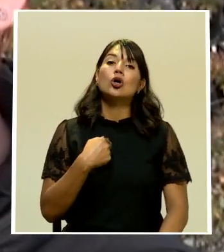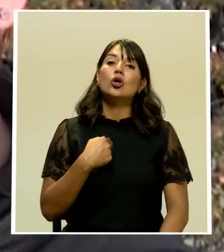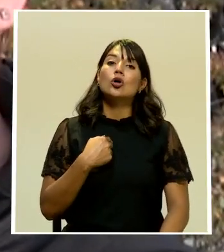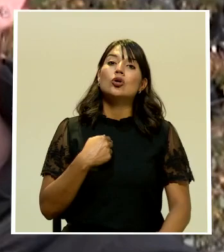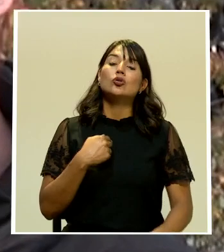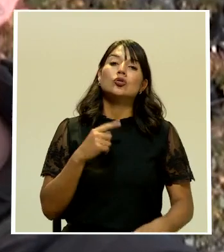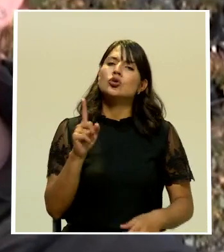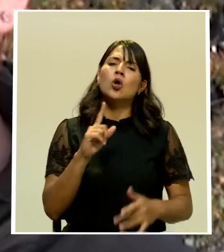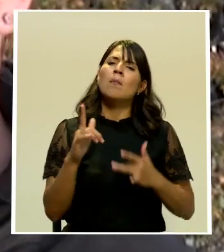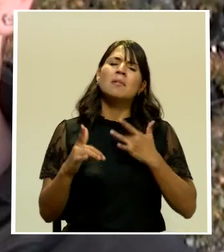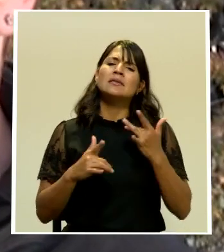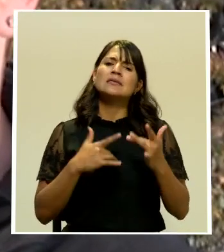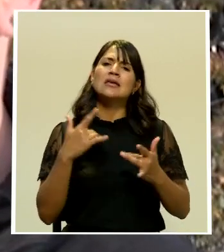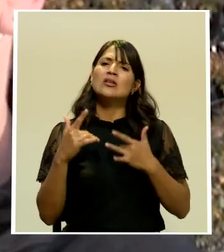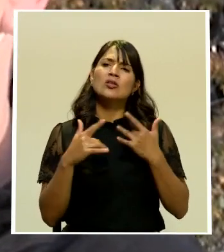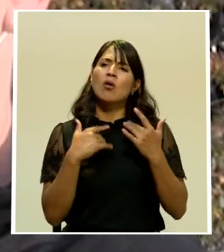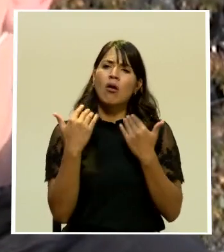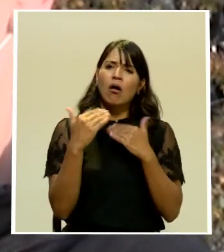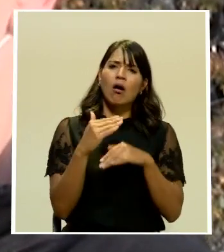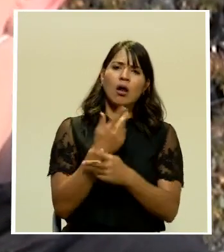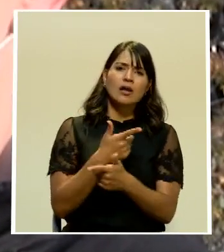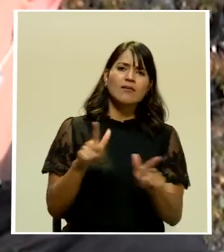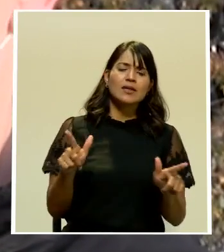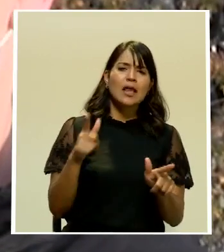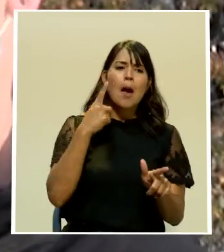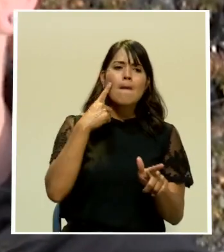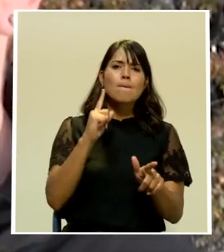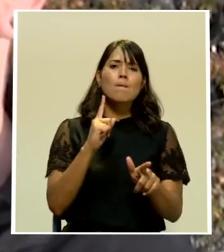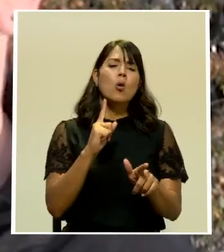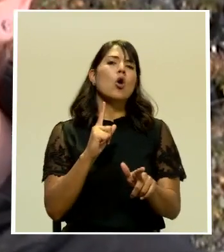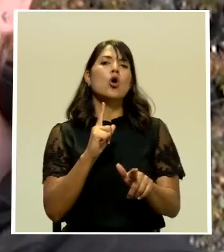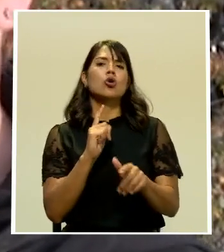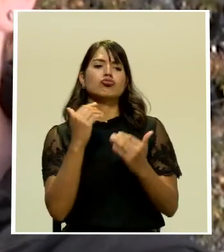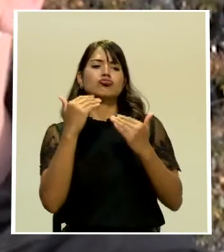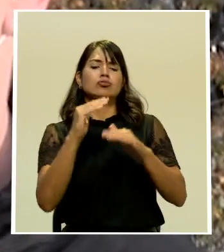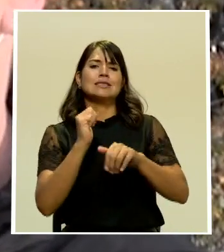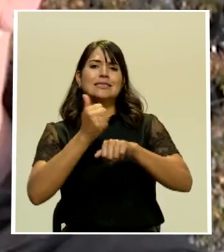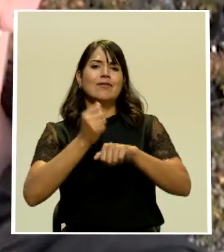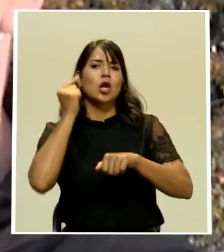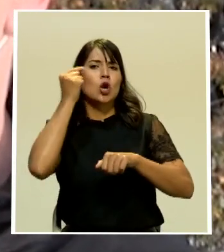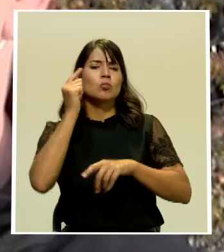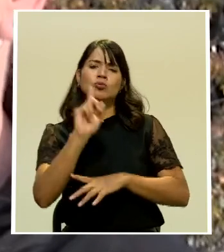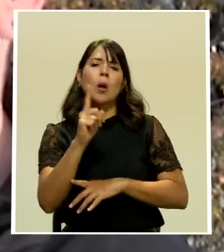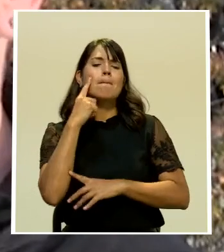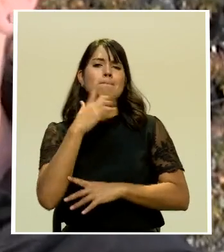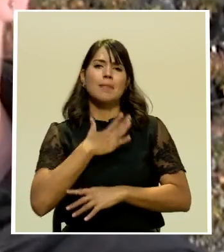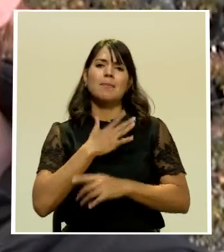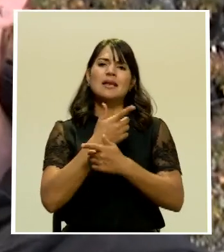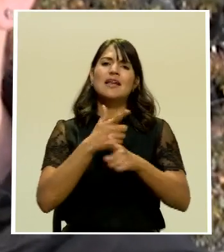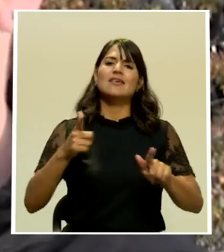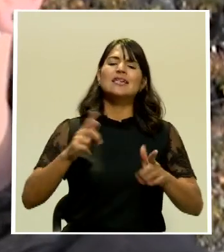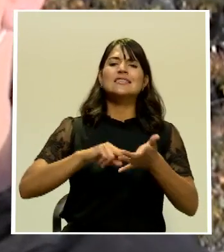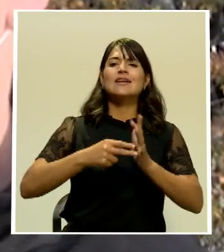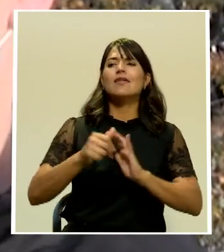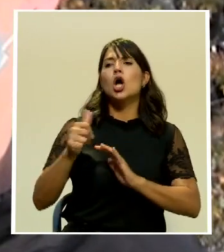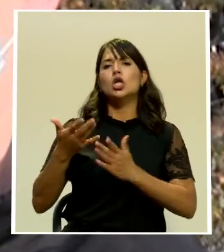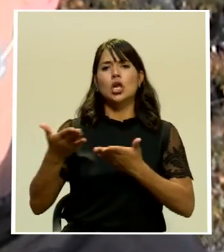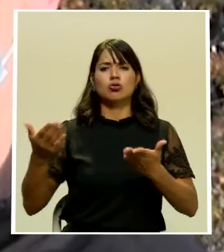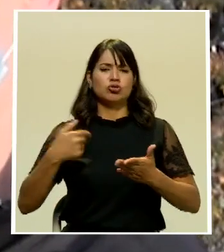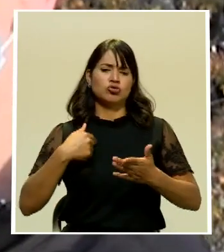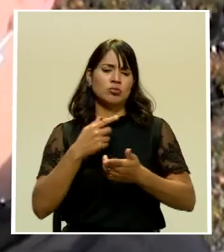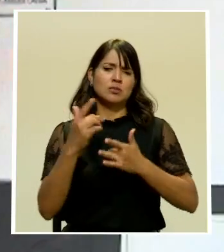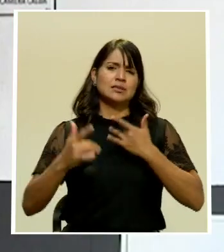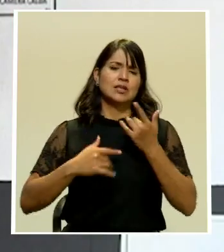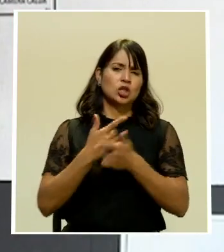libertad por las medidas del gobierno para mí la libertad es otra cosa incluso me siento libre usando la mascarilla la libertad es otra cosa